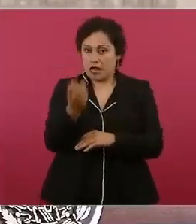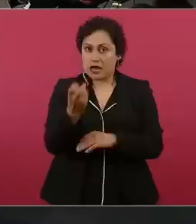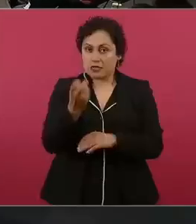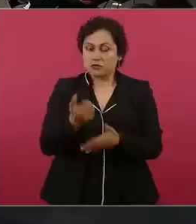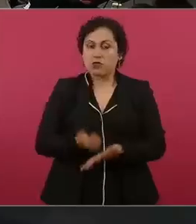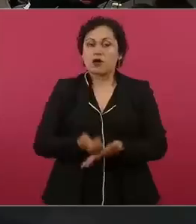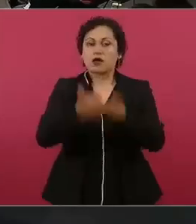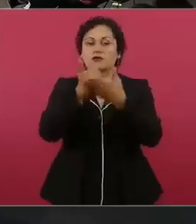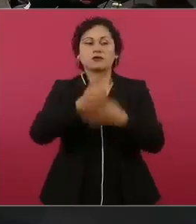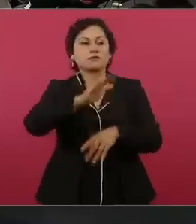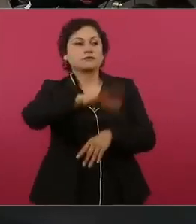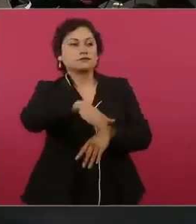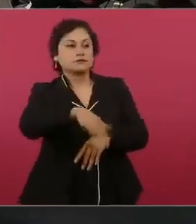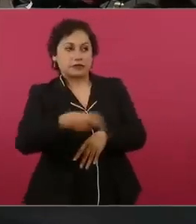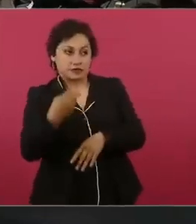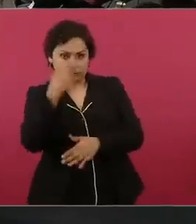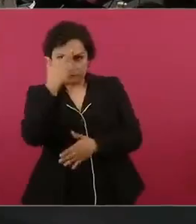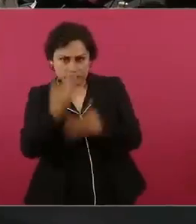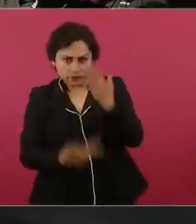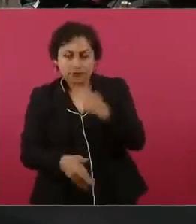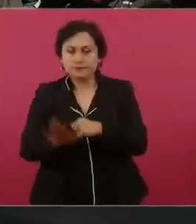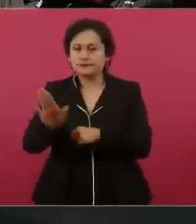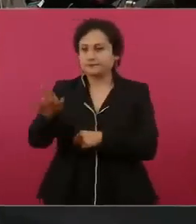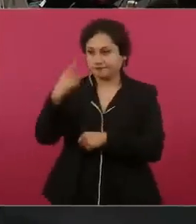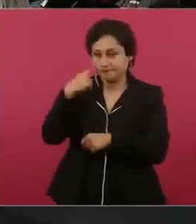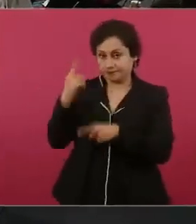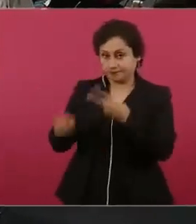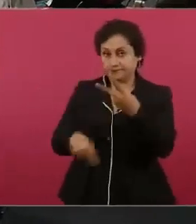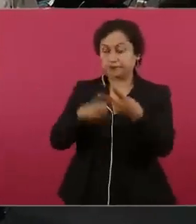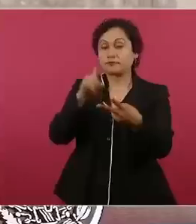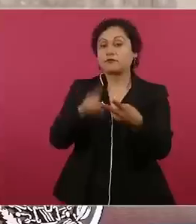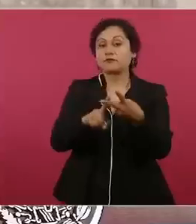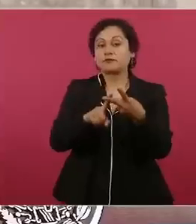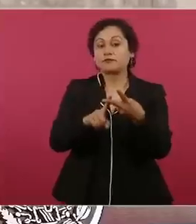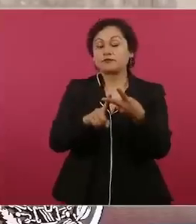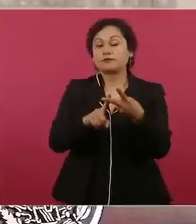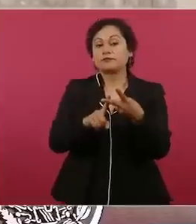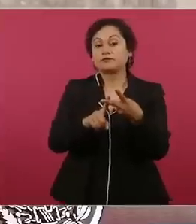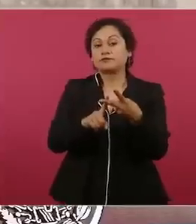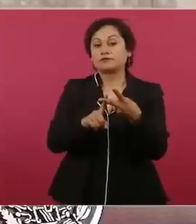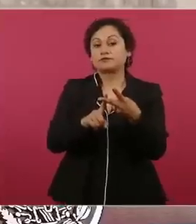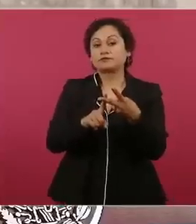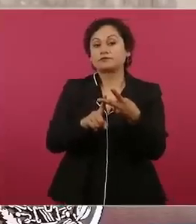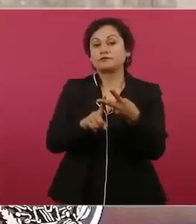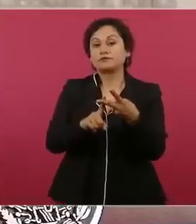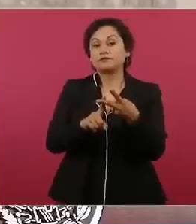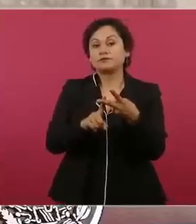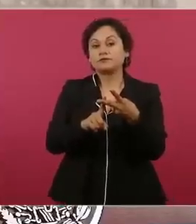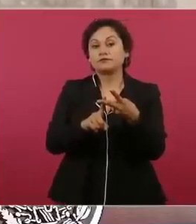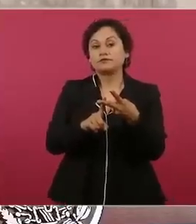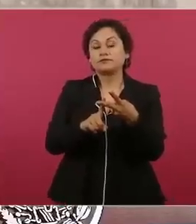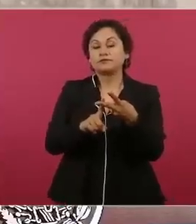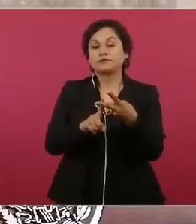viola los derechos… Lo segundo es el que